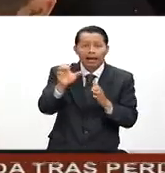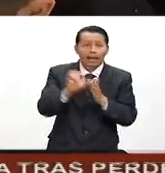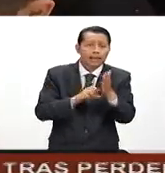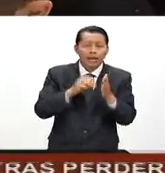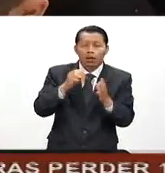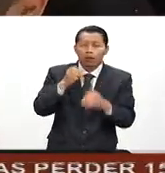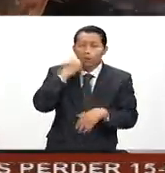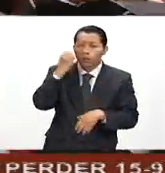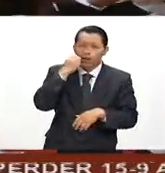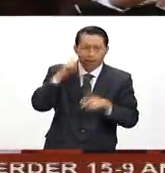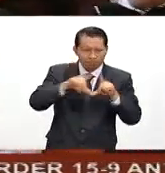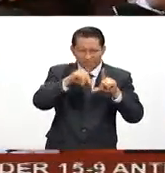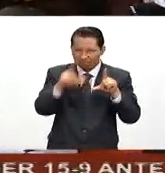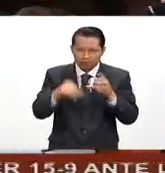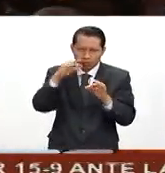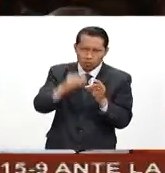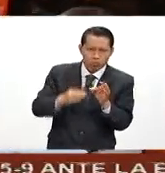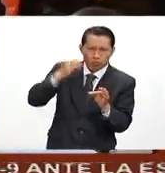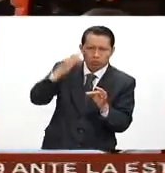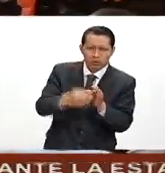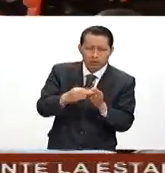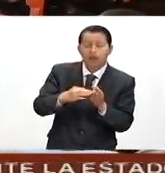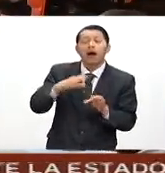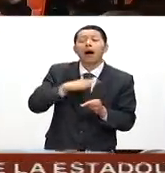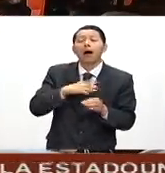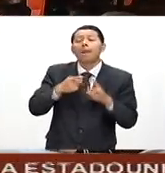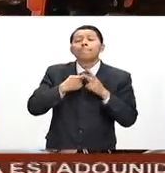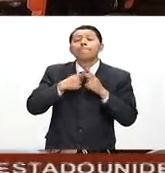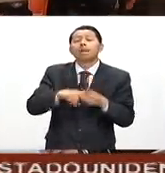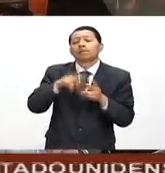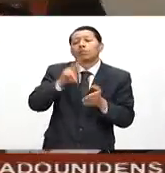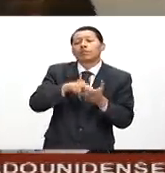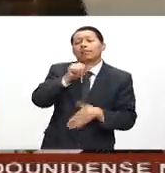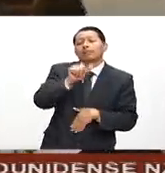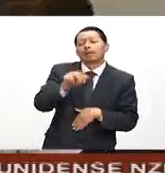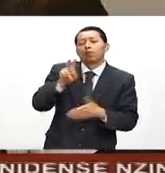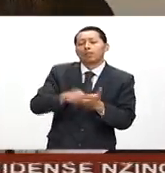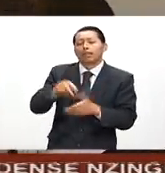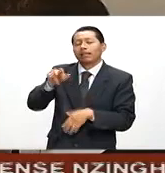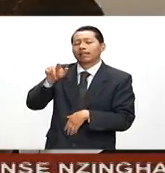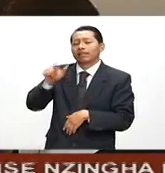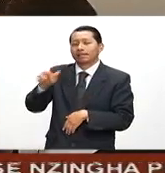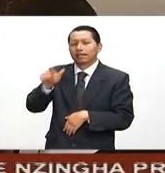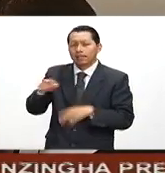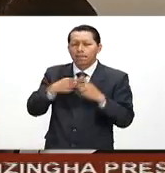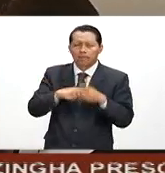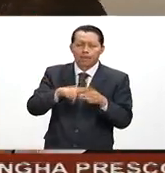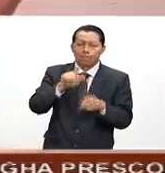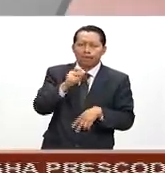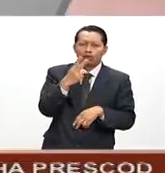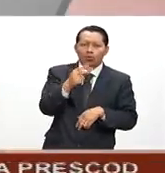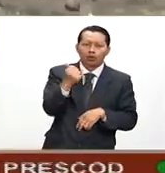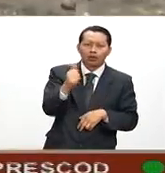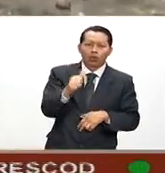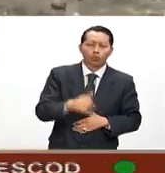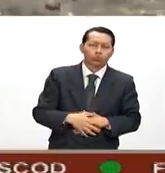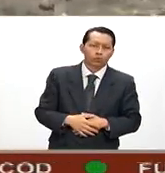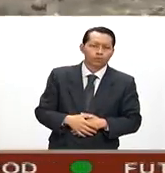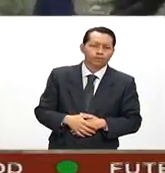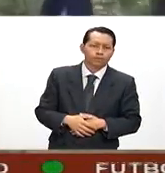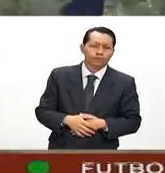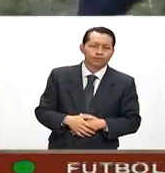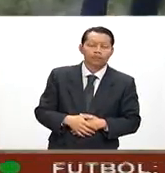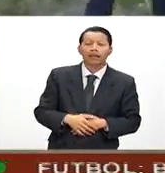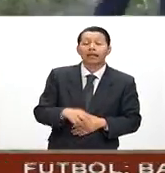escolar en todo el país. El ciclo escolar 2016-2017 inicia el 22 de agosto. Se